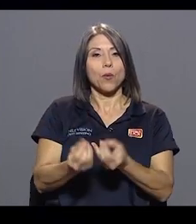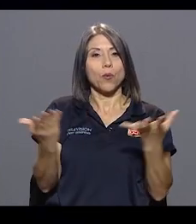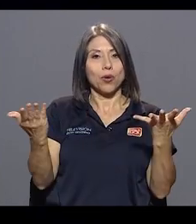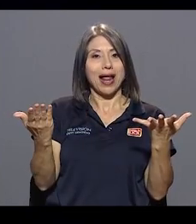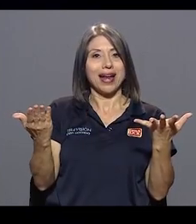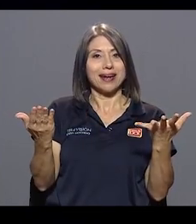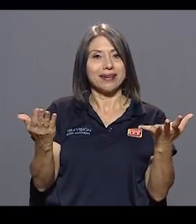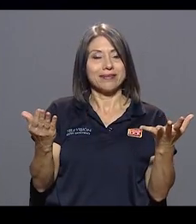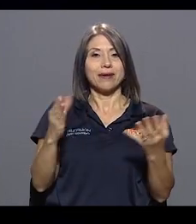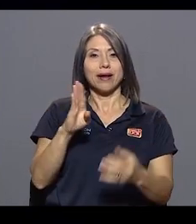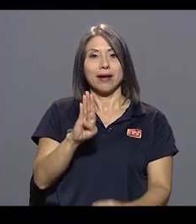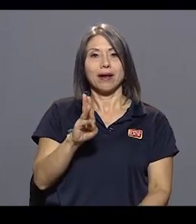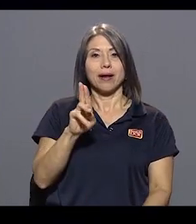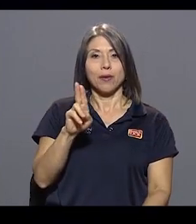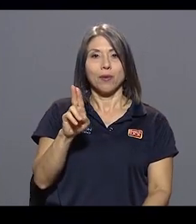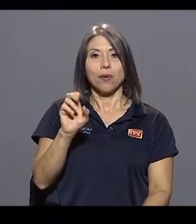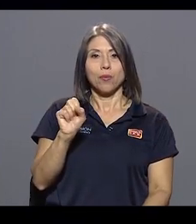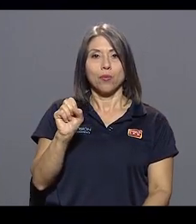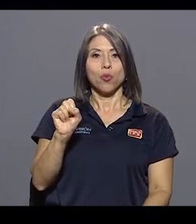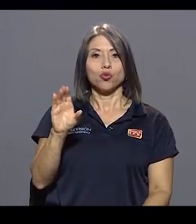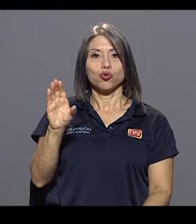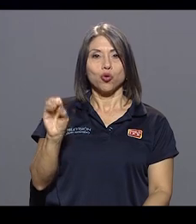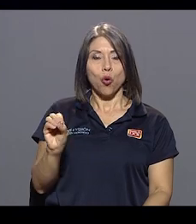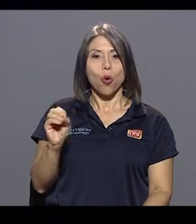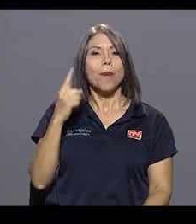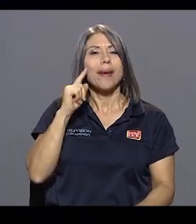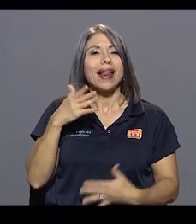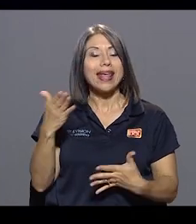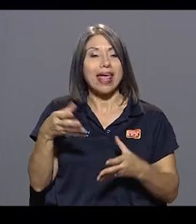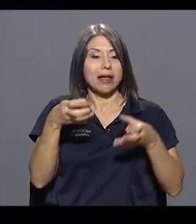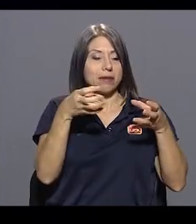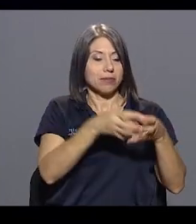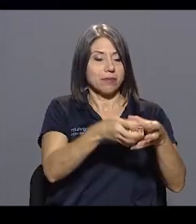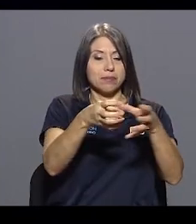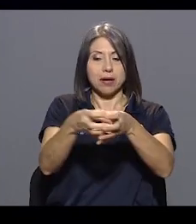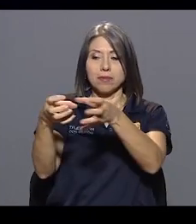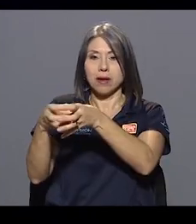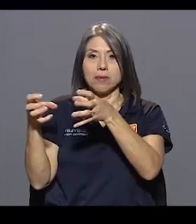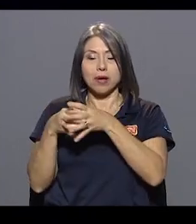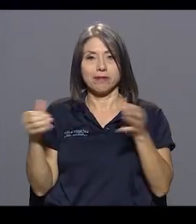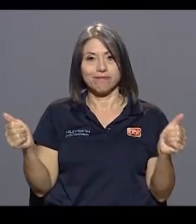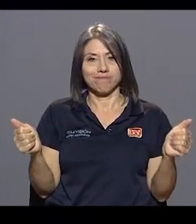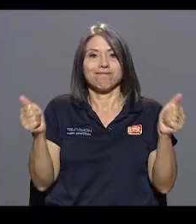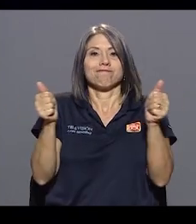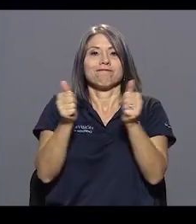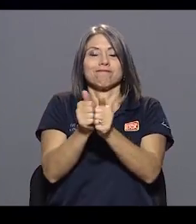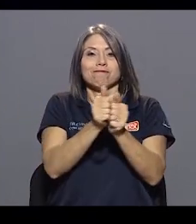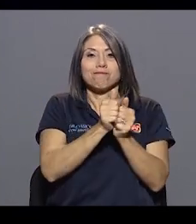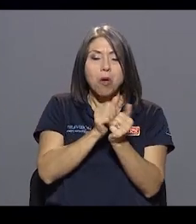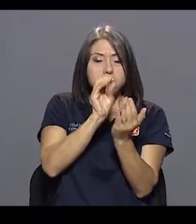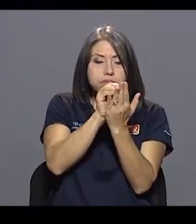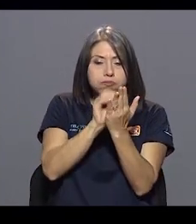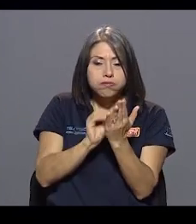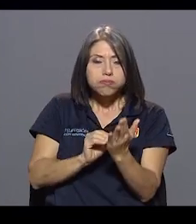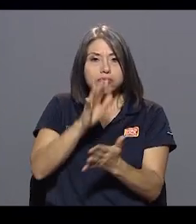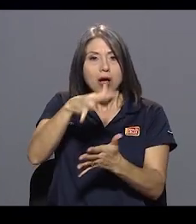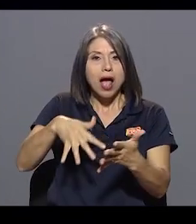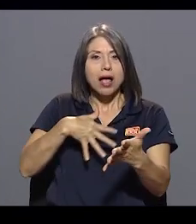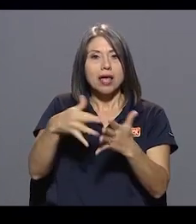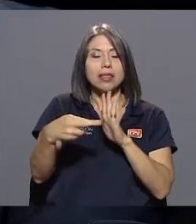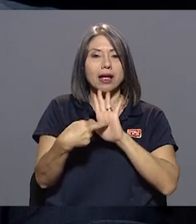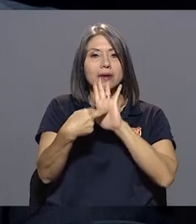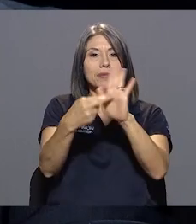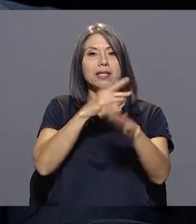Busco para unir a todos esos sectores y construir una agenda que represente a todos esos sectores.